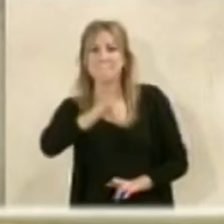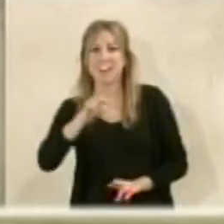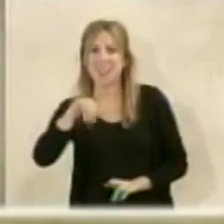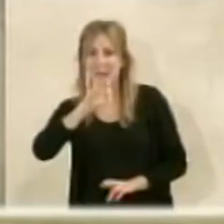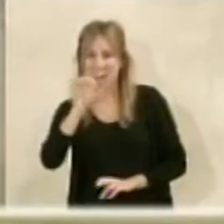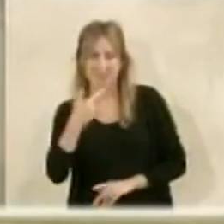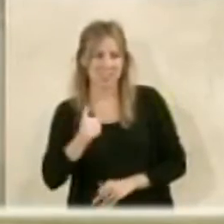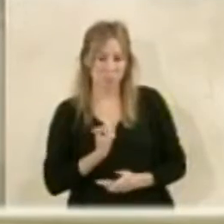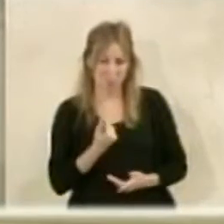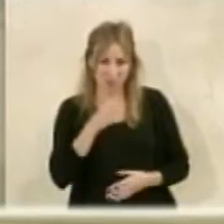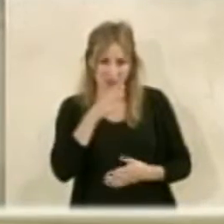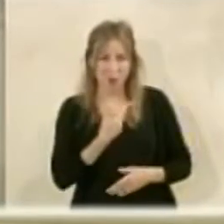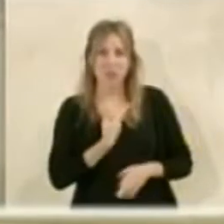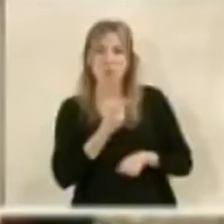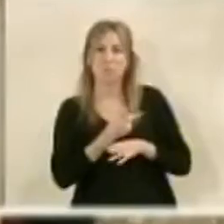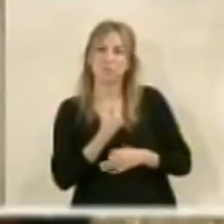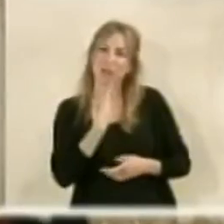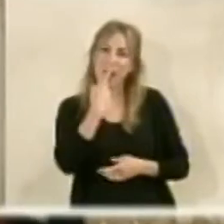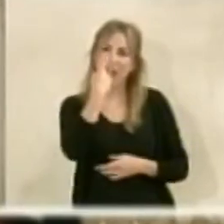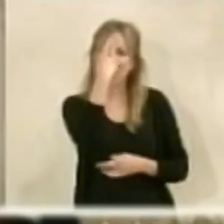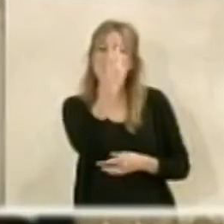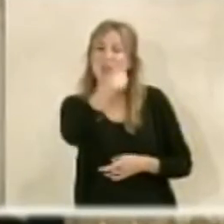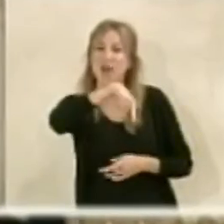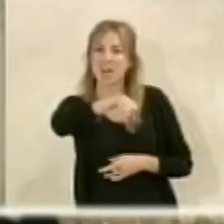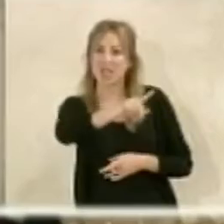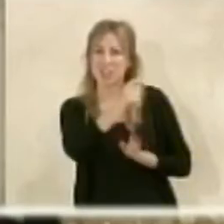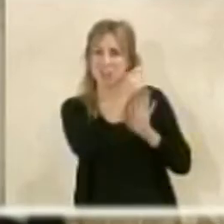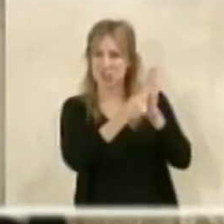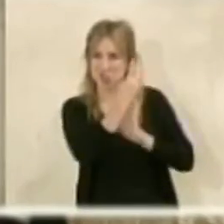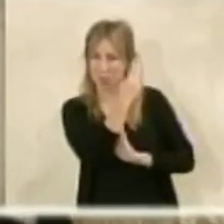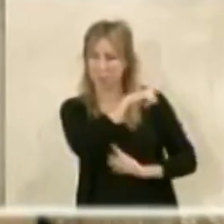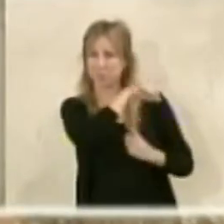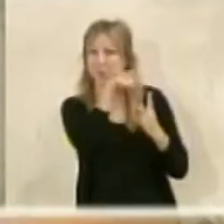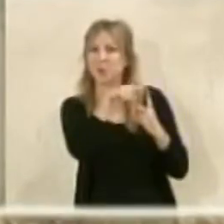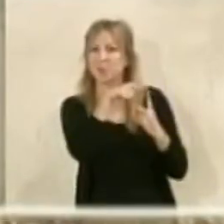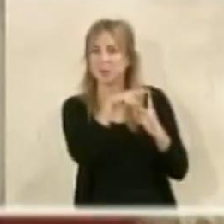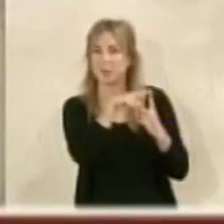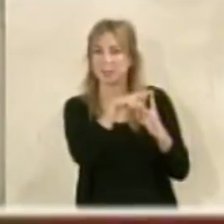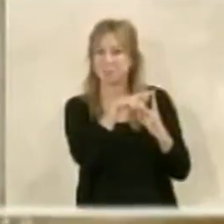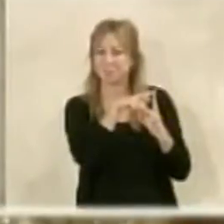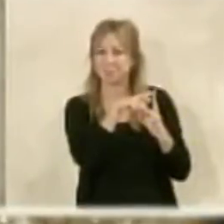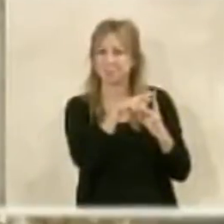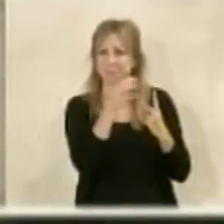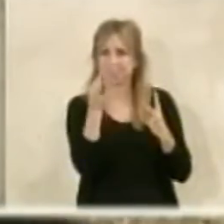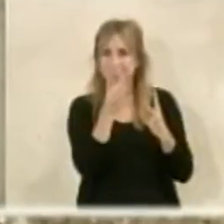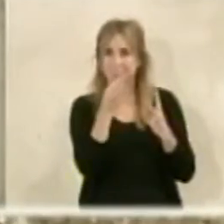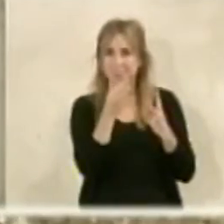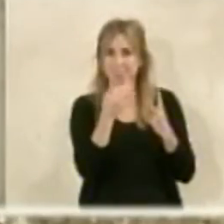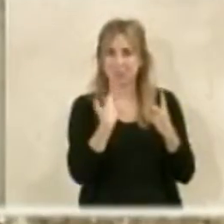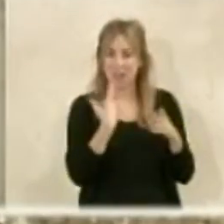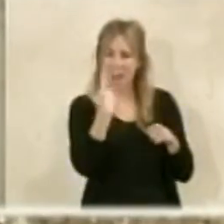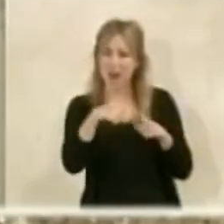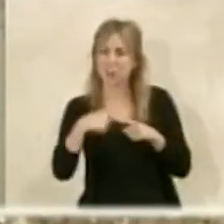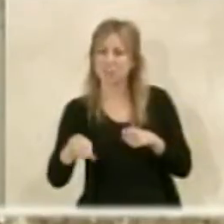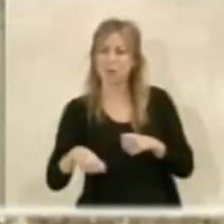obliga a recordarle dos cuestiones una una primera cuestión y es que las cosas cuando se